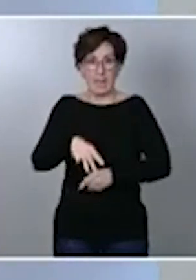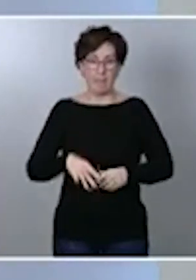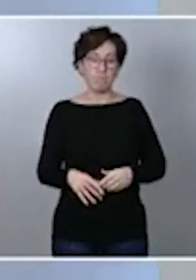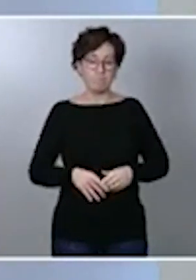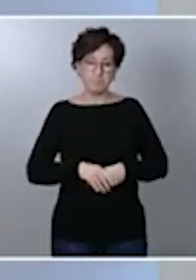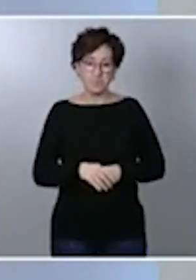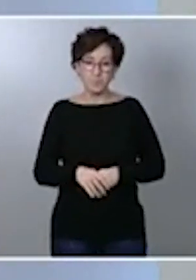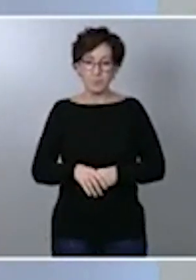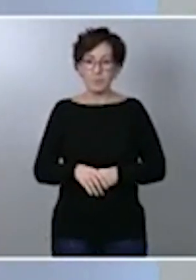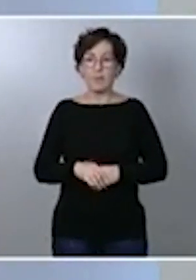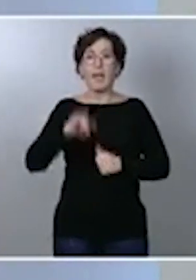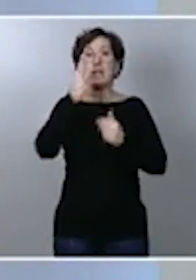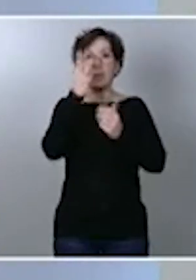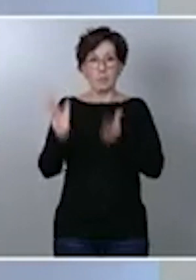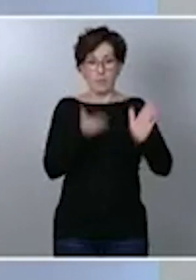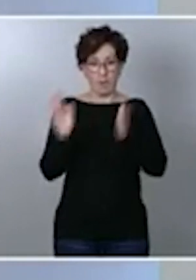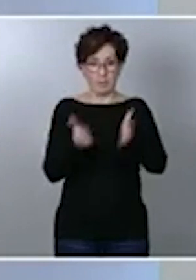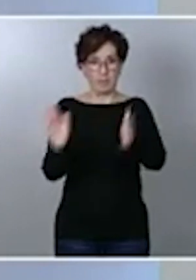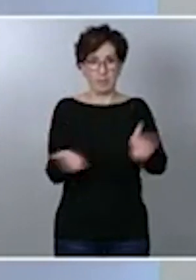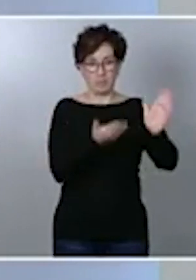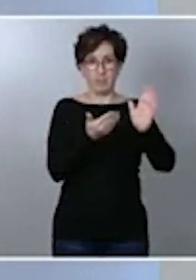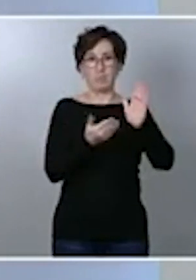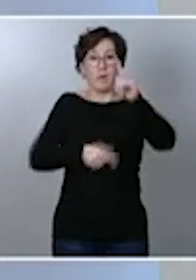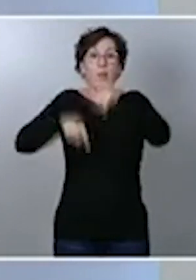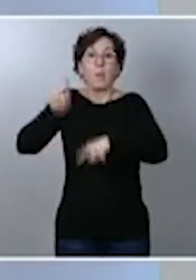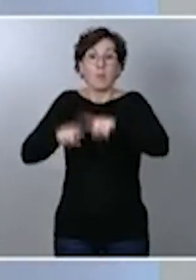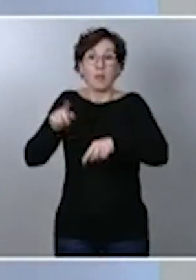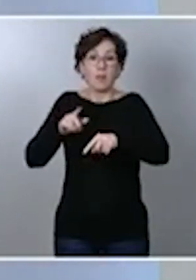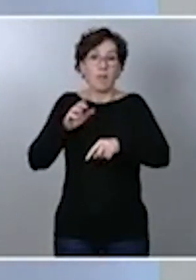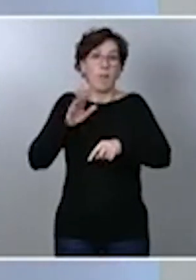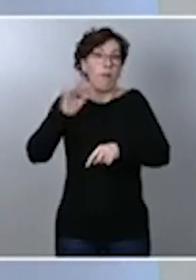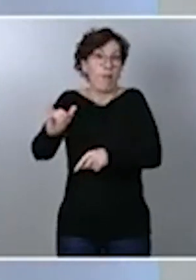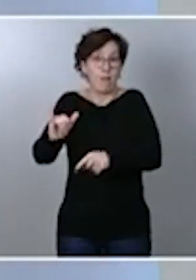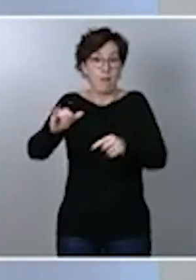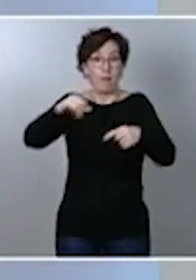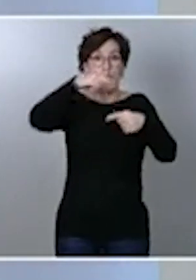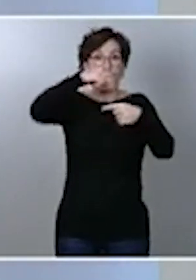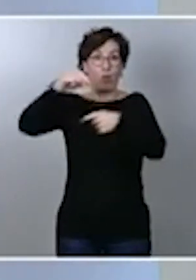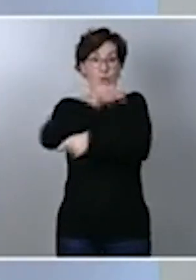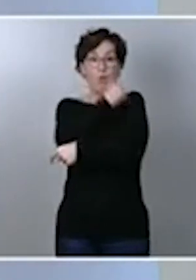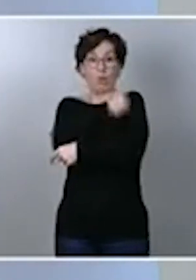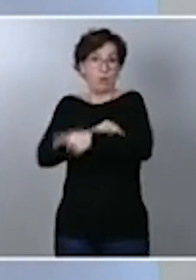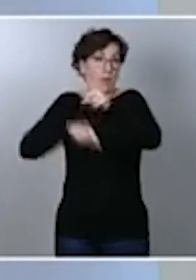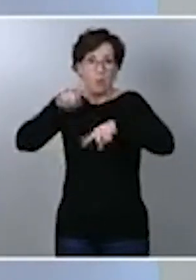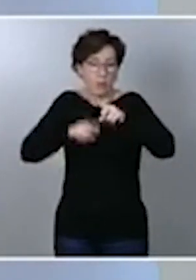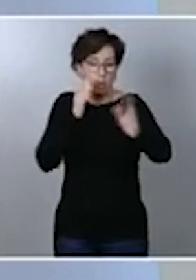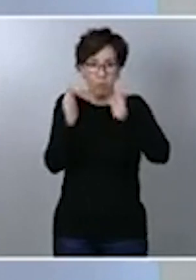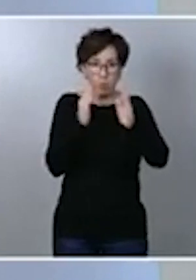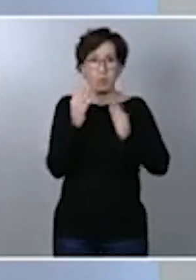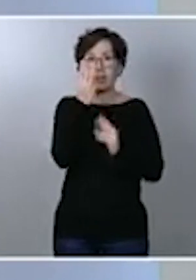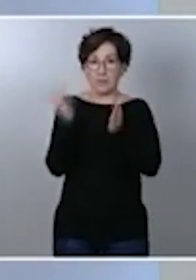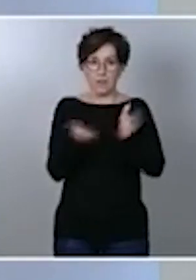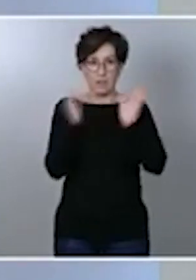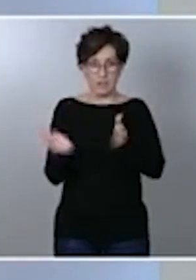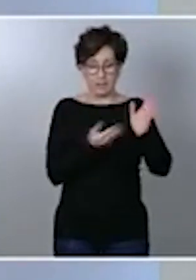tres etapas de priorización en función de la disponibilidad de las dosis de cada uno de esos momentos. En una primera